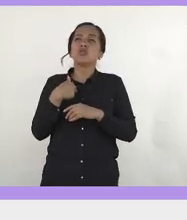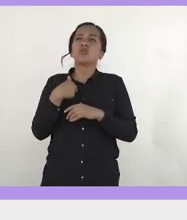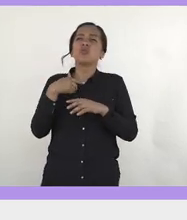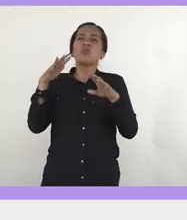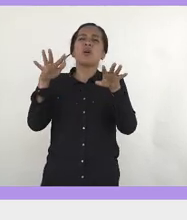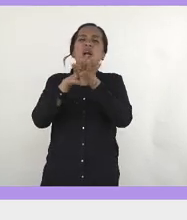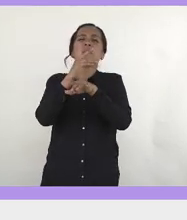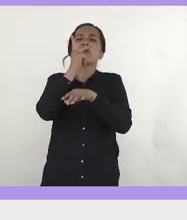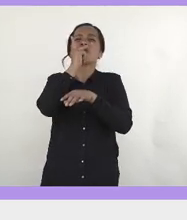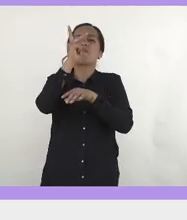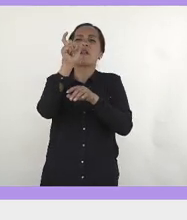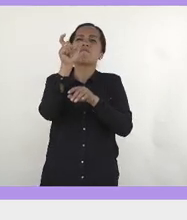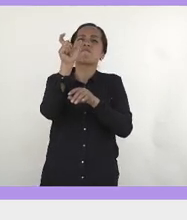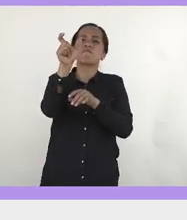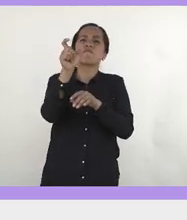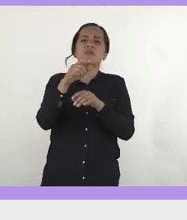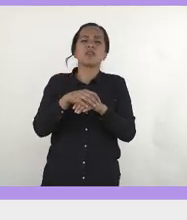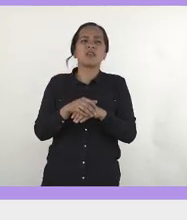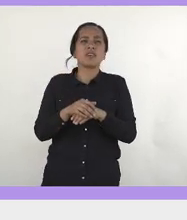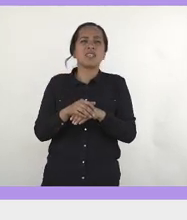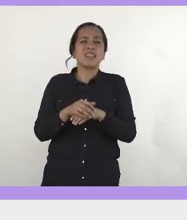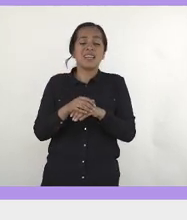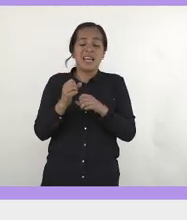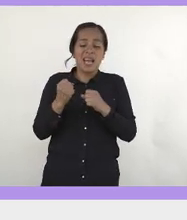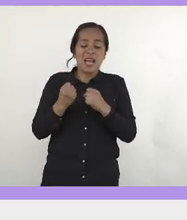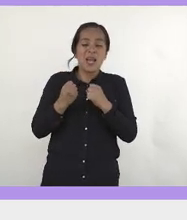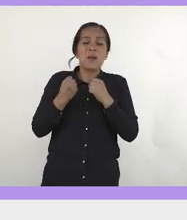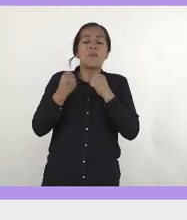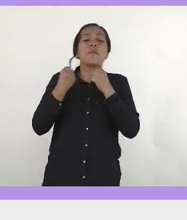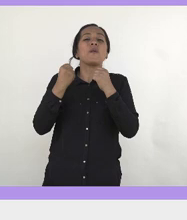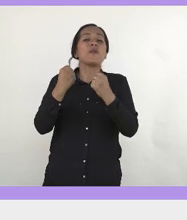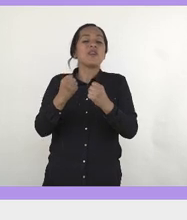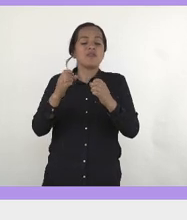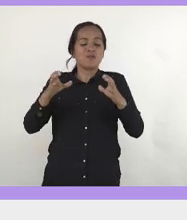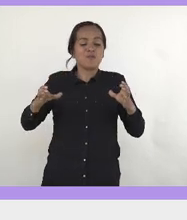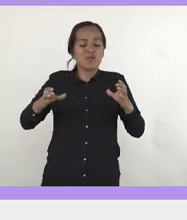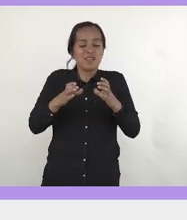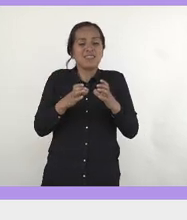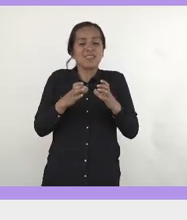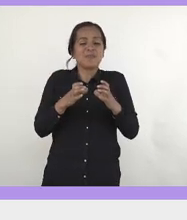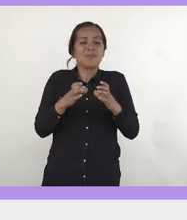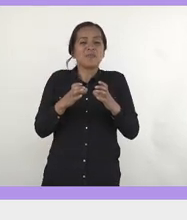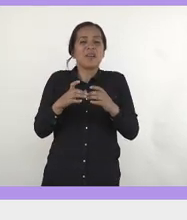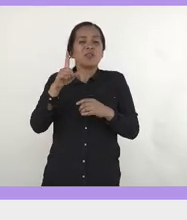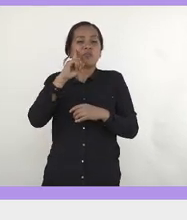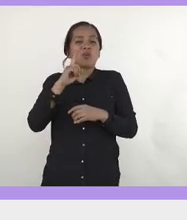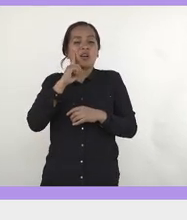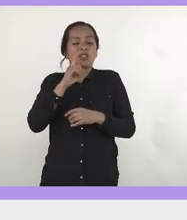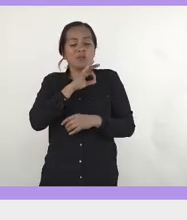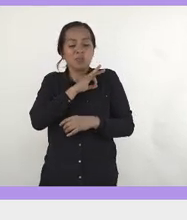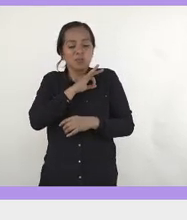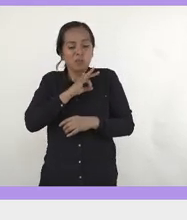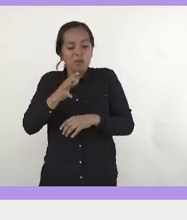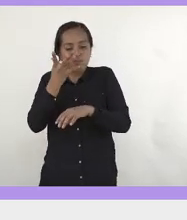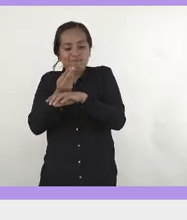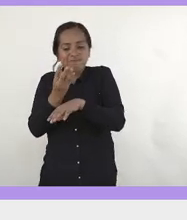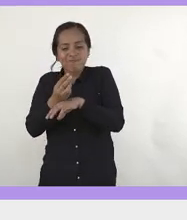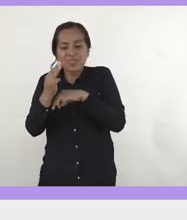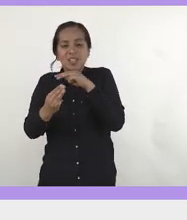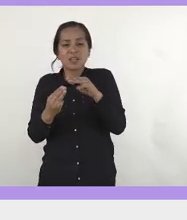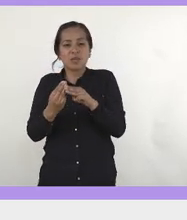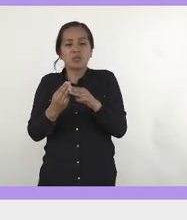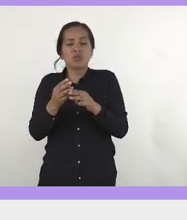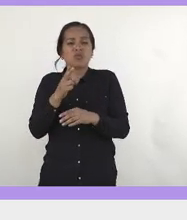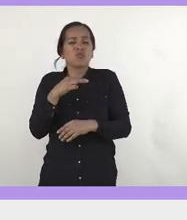una palabrita nada más, y pues el poder colectivo de las mujeres es capaz de sanar al mundo, porque lo que nosotros necesitamos como humanidad es